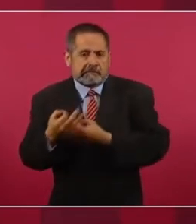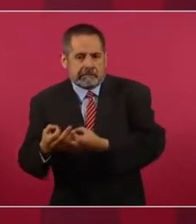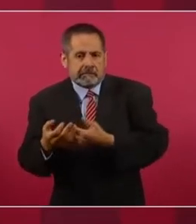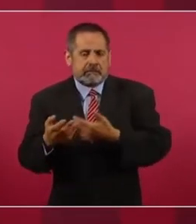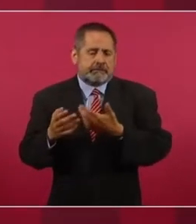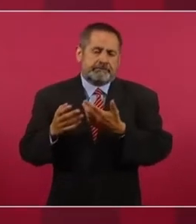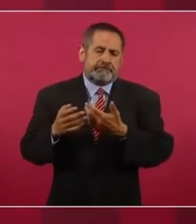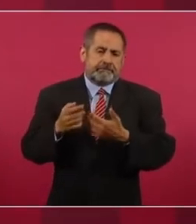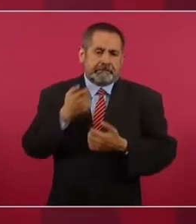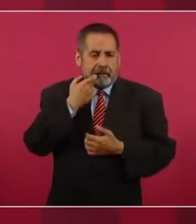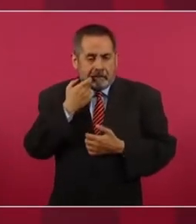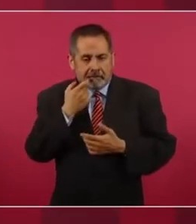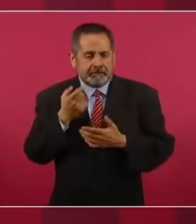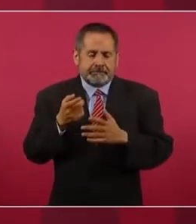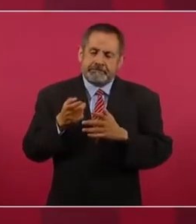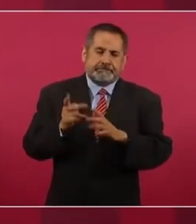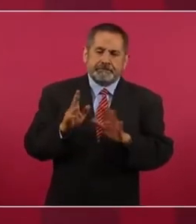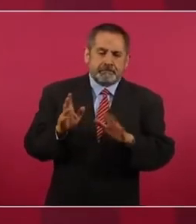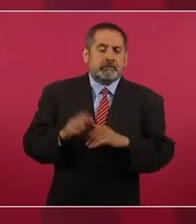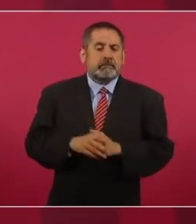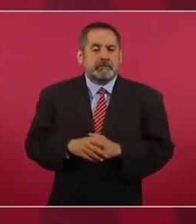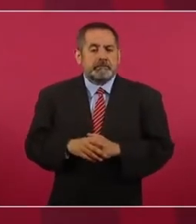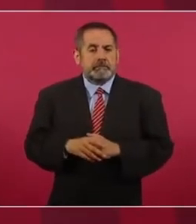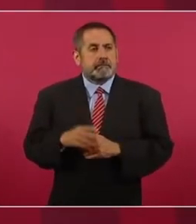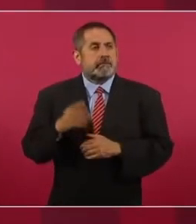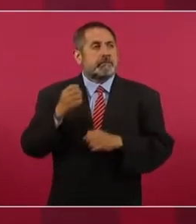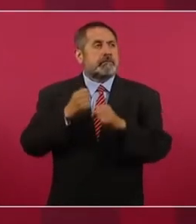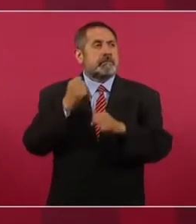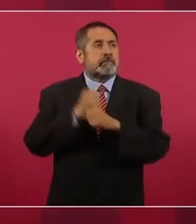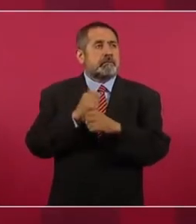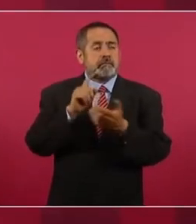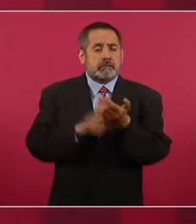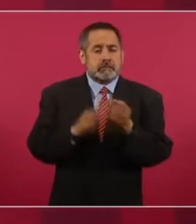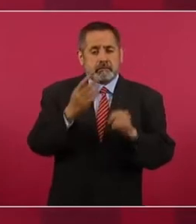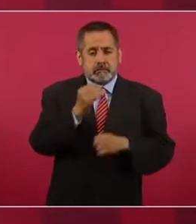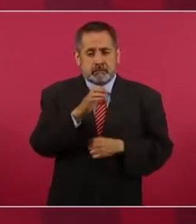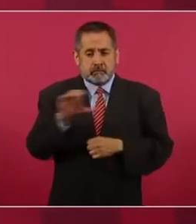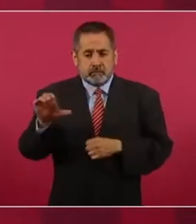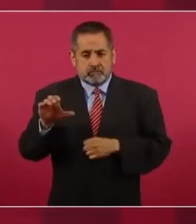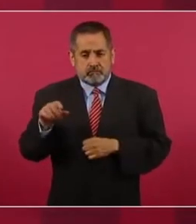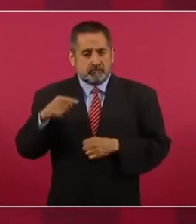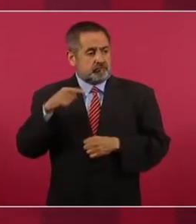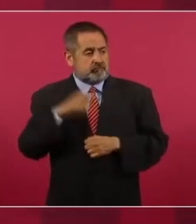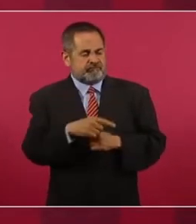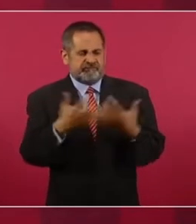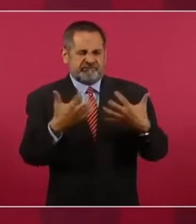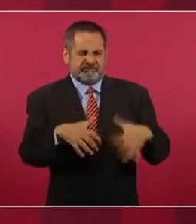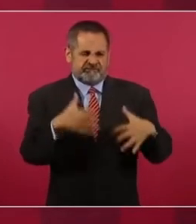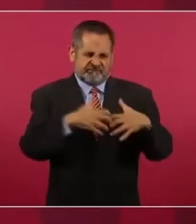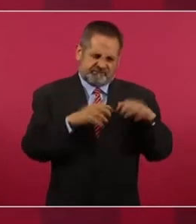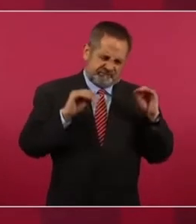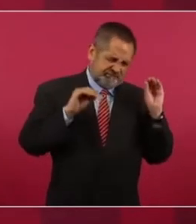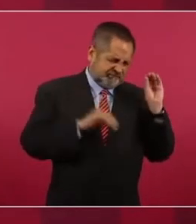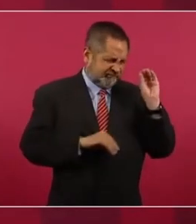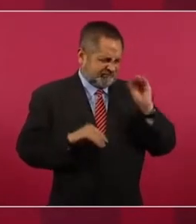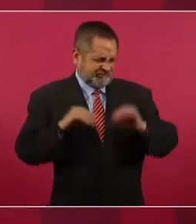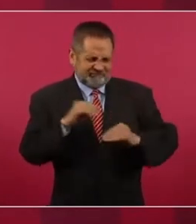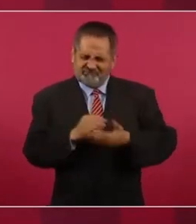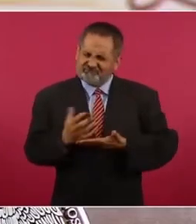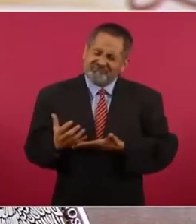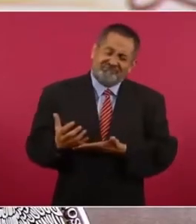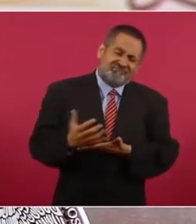Pero durante la primera parte del siglo XX creció una poderosa industria que se ha enriquecido